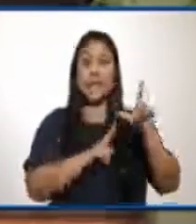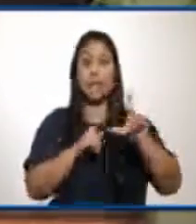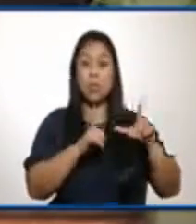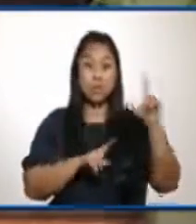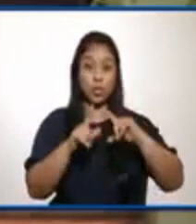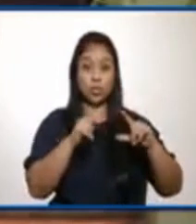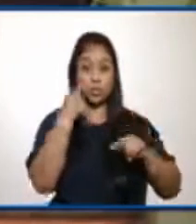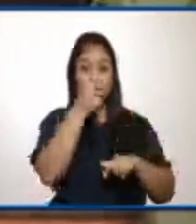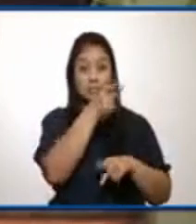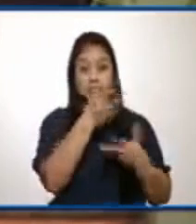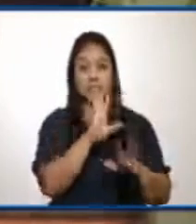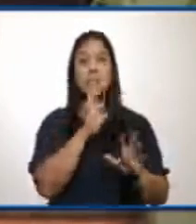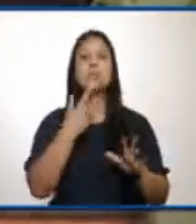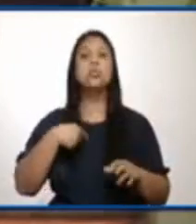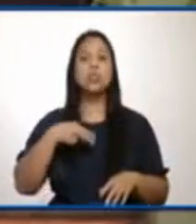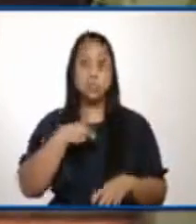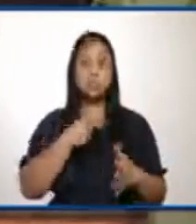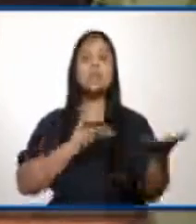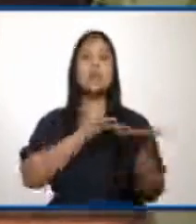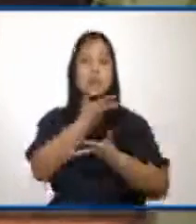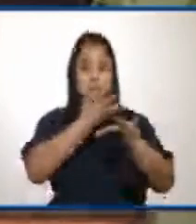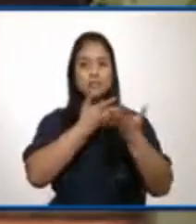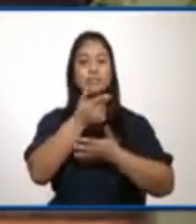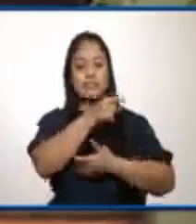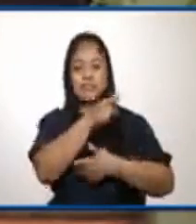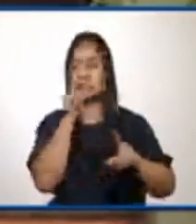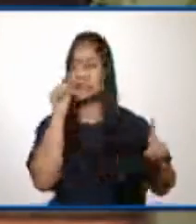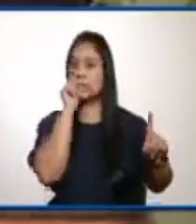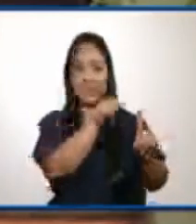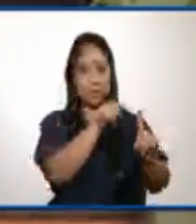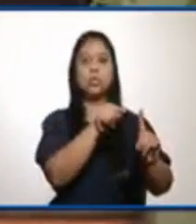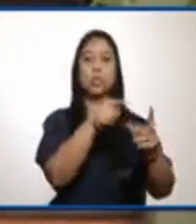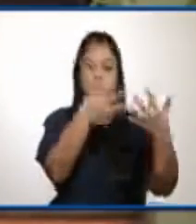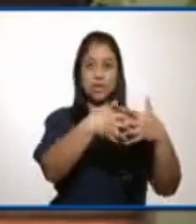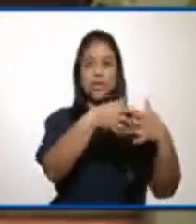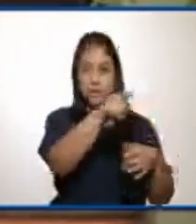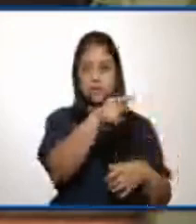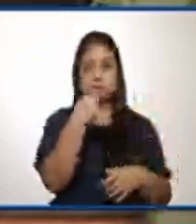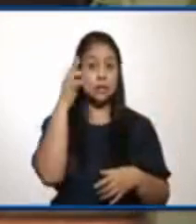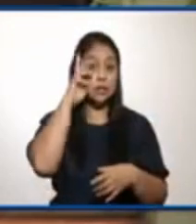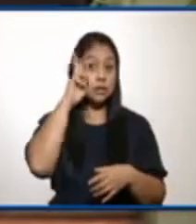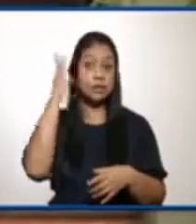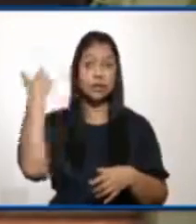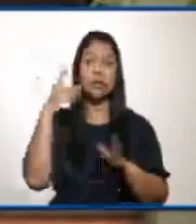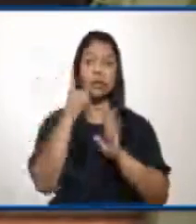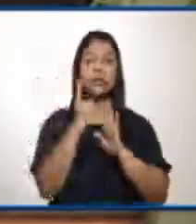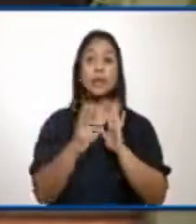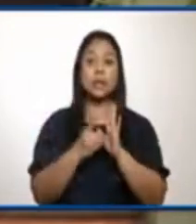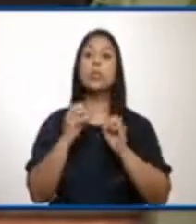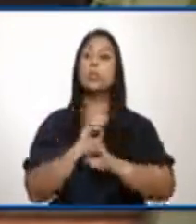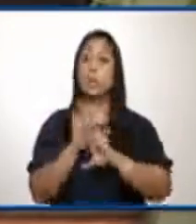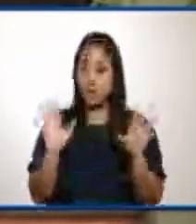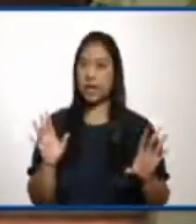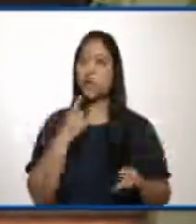nos relacionamos directamente con los fabricantes en los países. Como ustedes bien recuerdan, en el decreto son muy claros